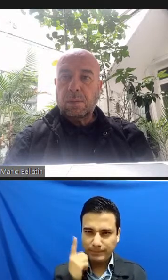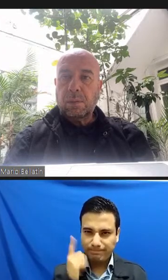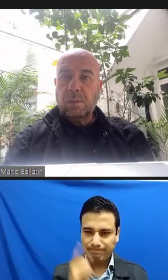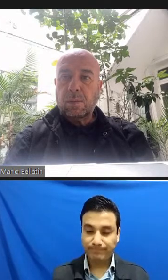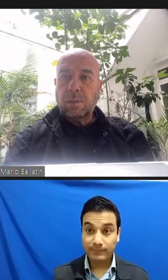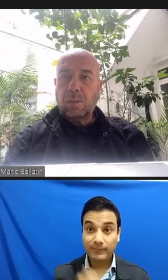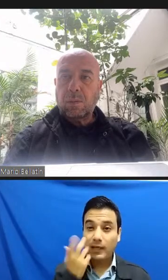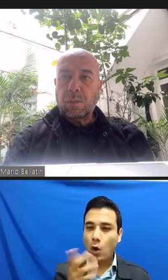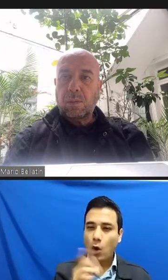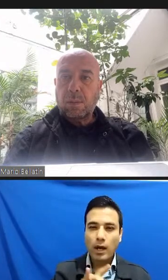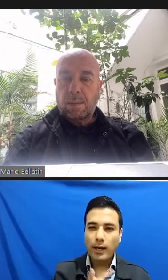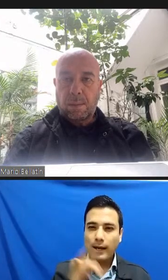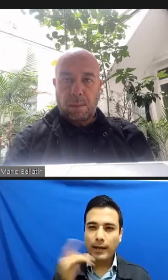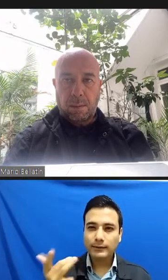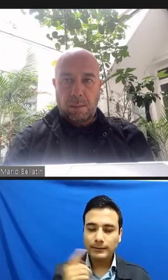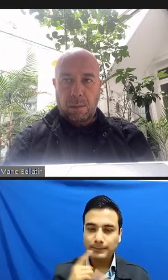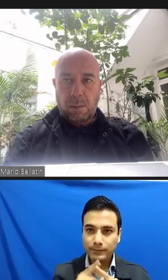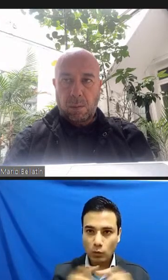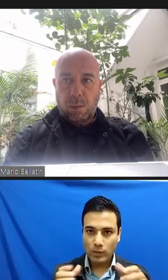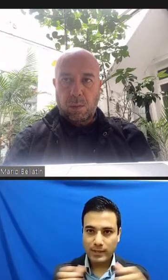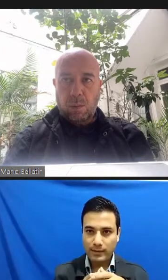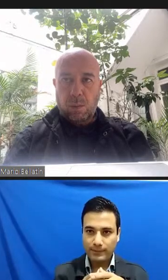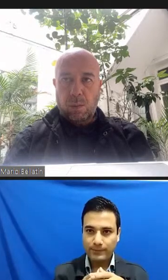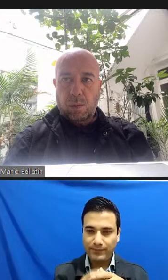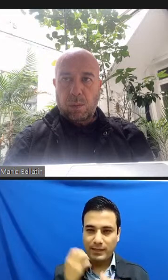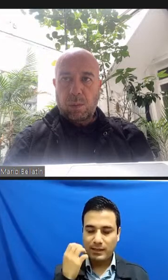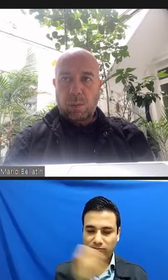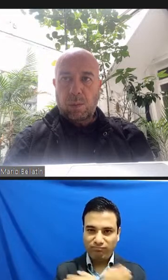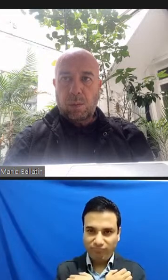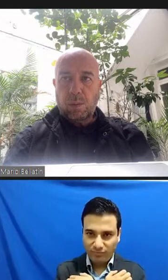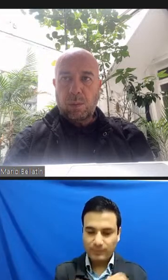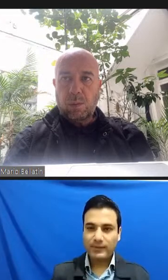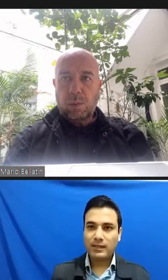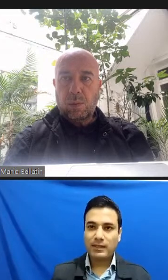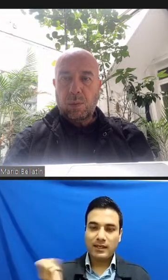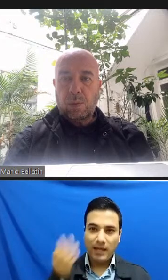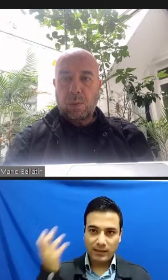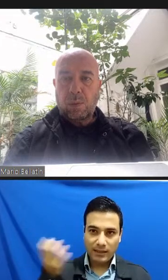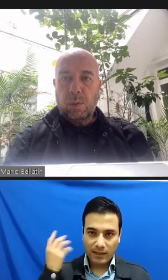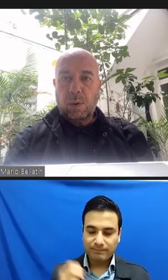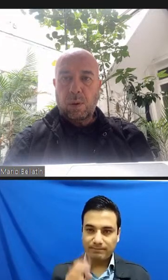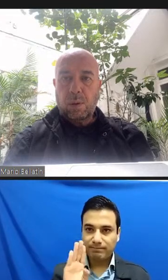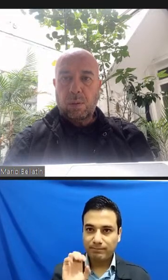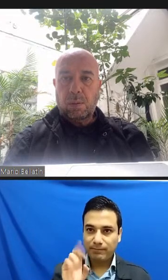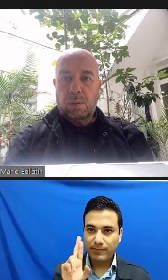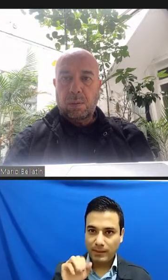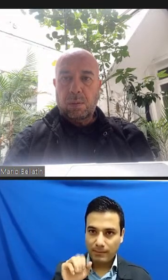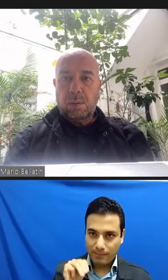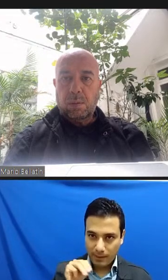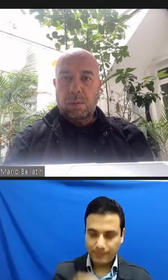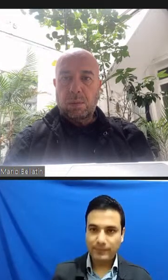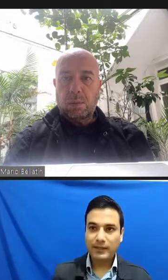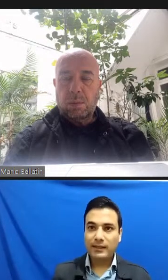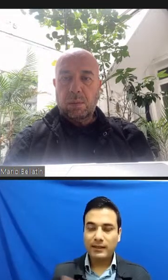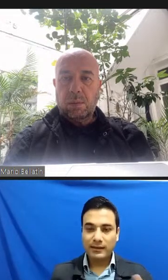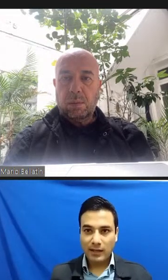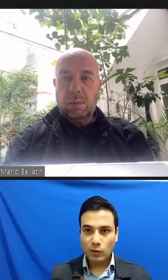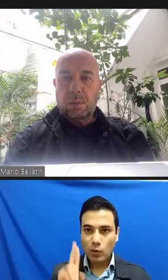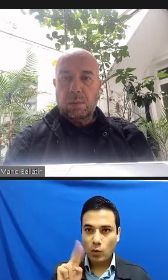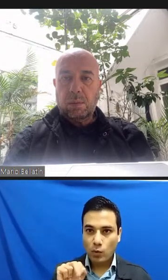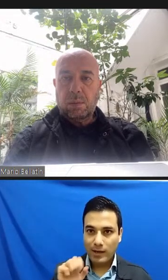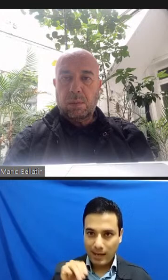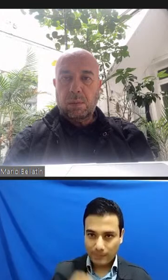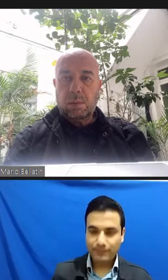agradecer de nuevo a la unidad académica, a la Catedral Bergman, a Teatro UNAM, al British Council,